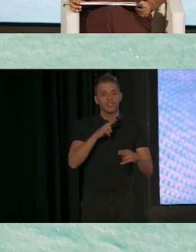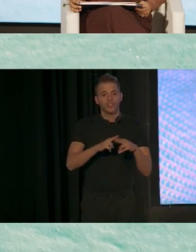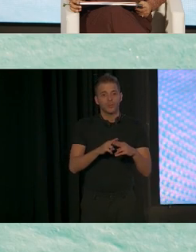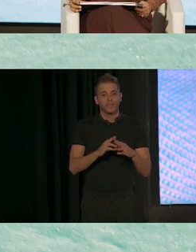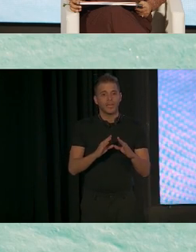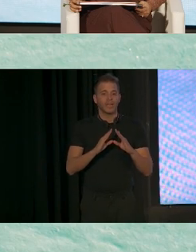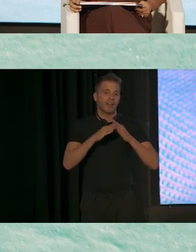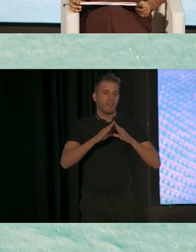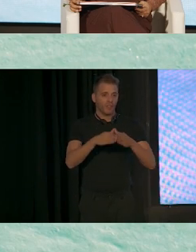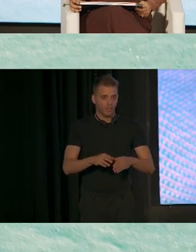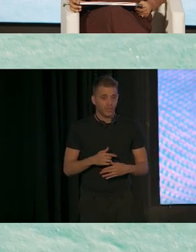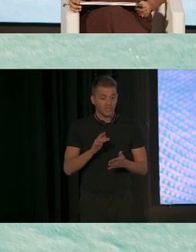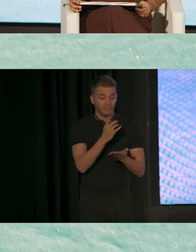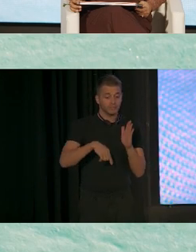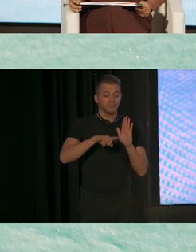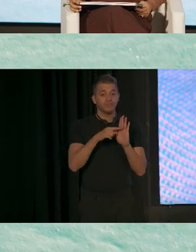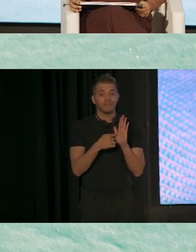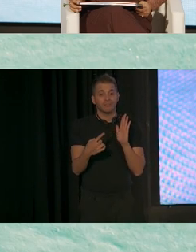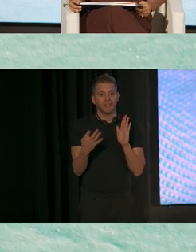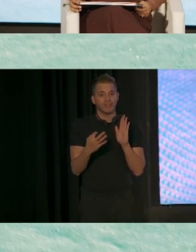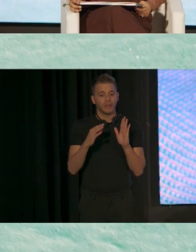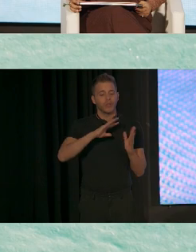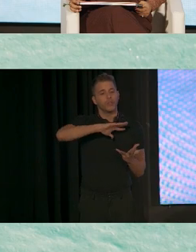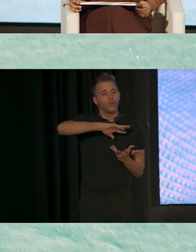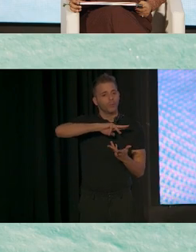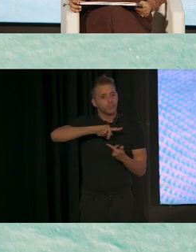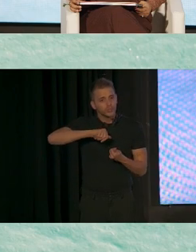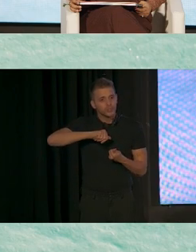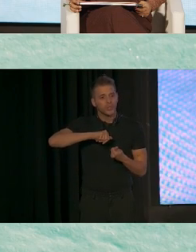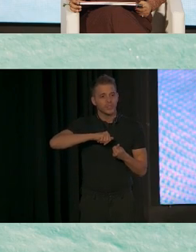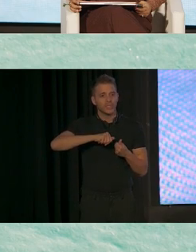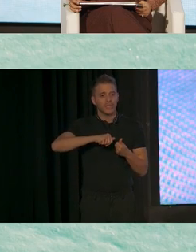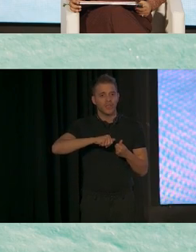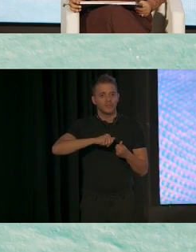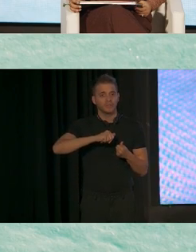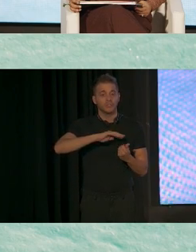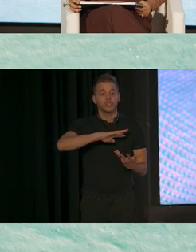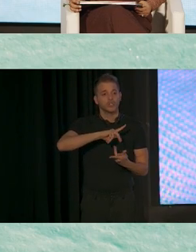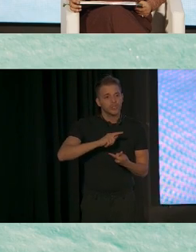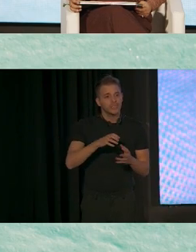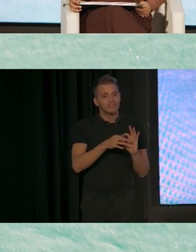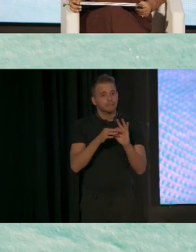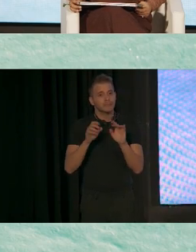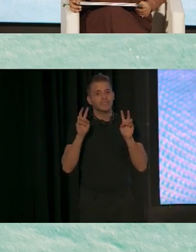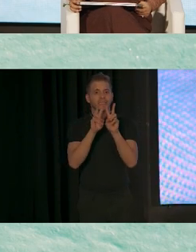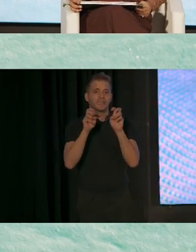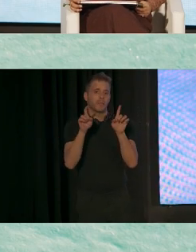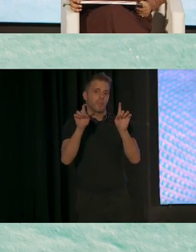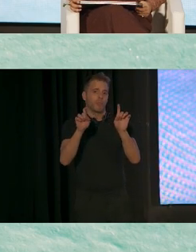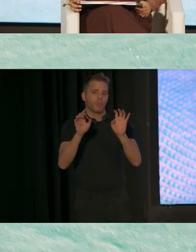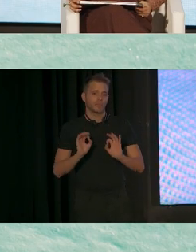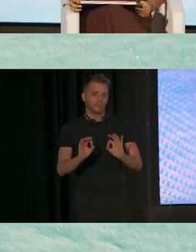que contiene muchas noticias relacionadas con las de educación especial y